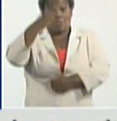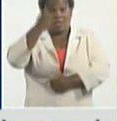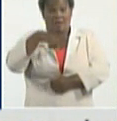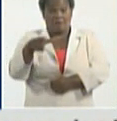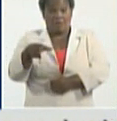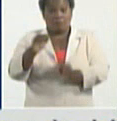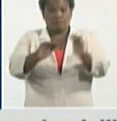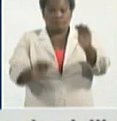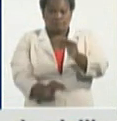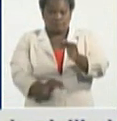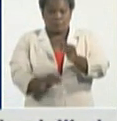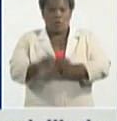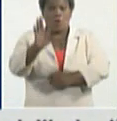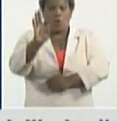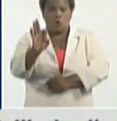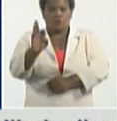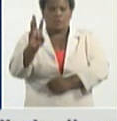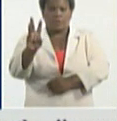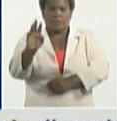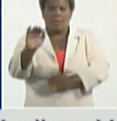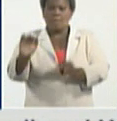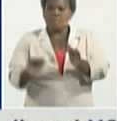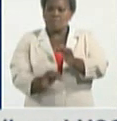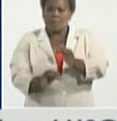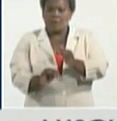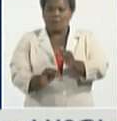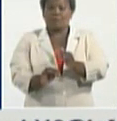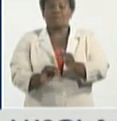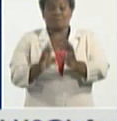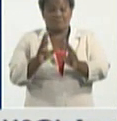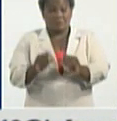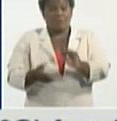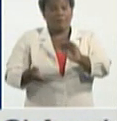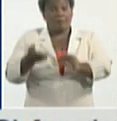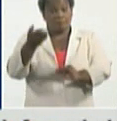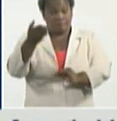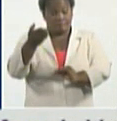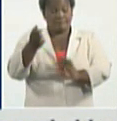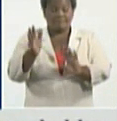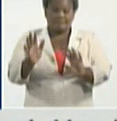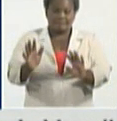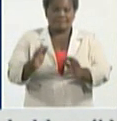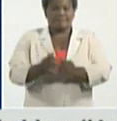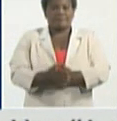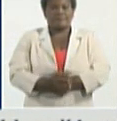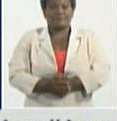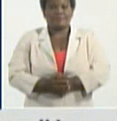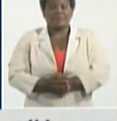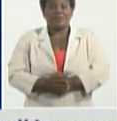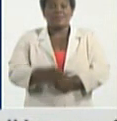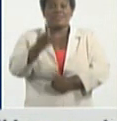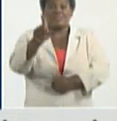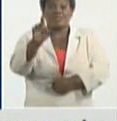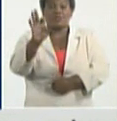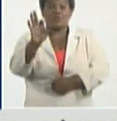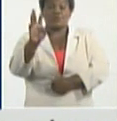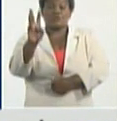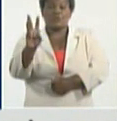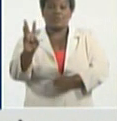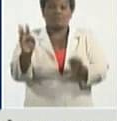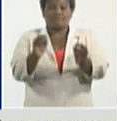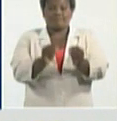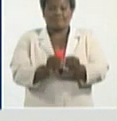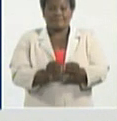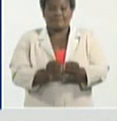disminuye 83 menos, pero de todas formas con una elevada transmisión, 183 en total.